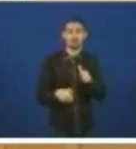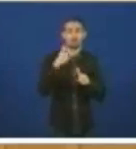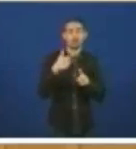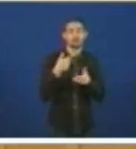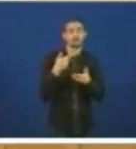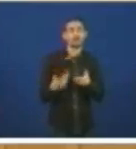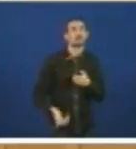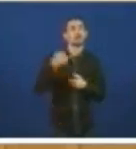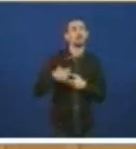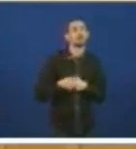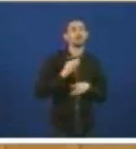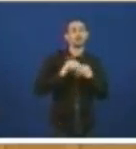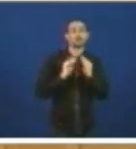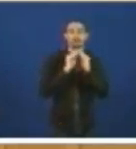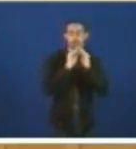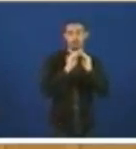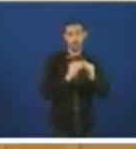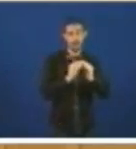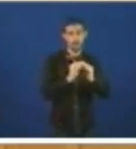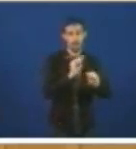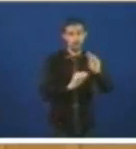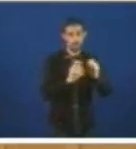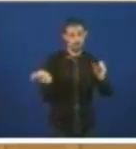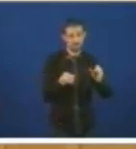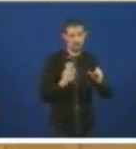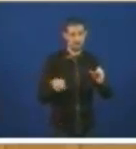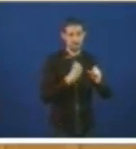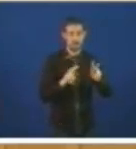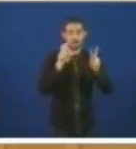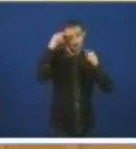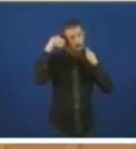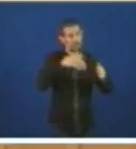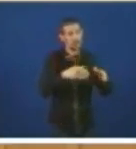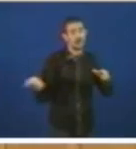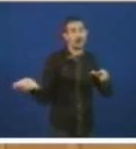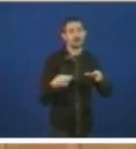reparacións especializado nos últimos 20 anos no tema de gaseiros, de metaneiros,